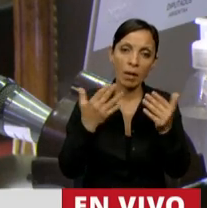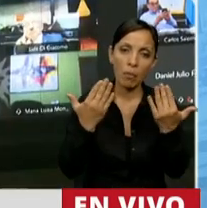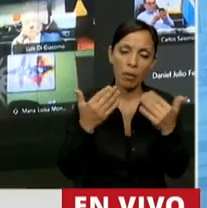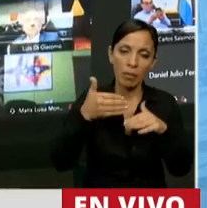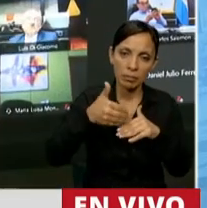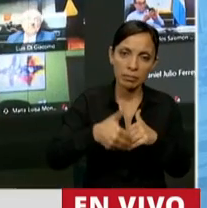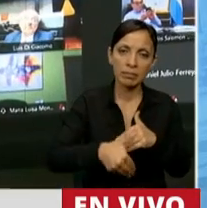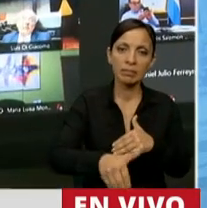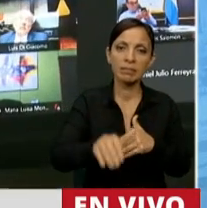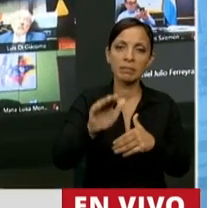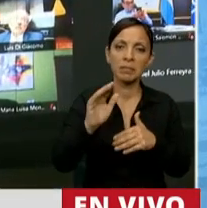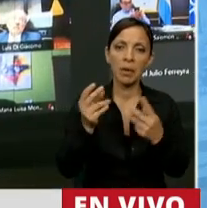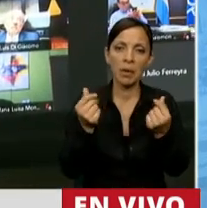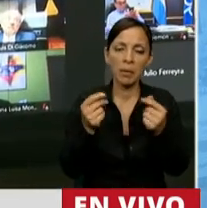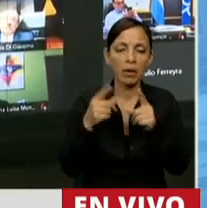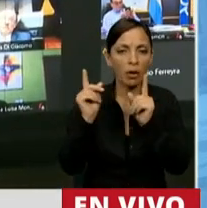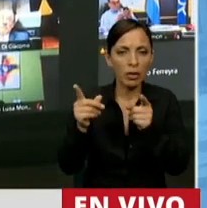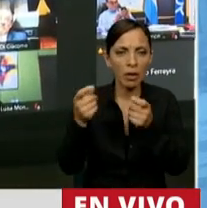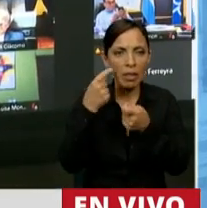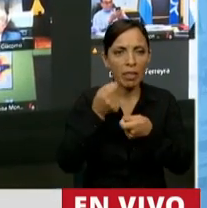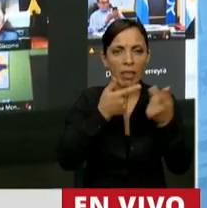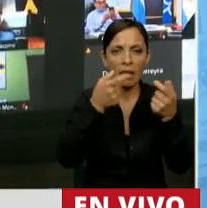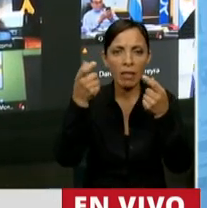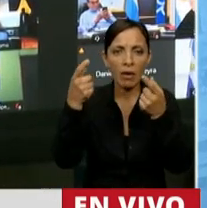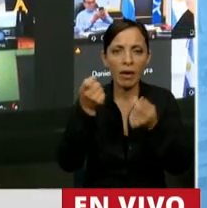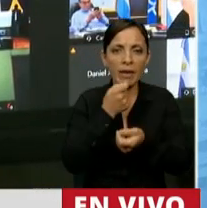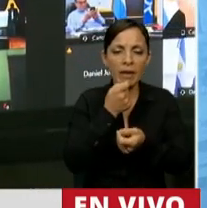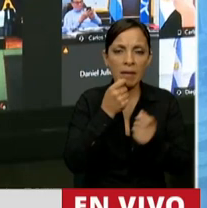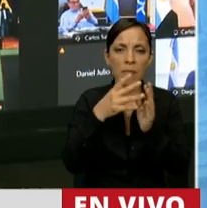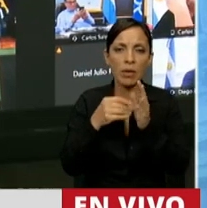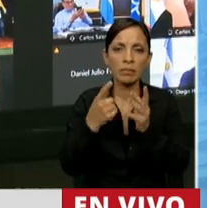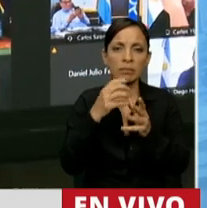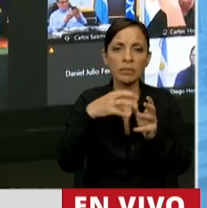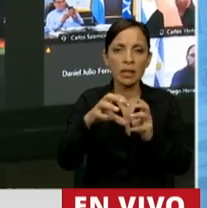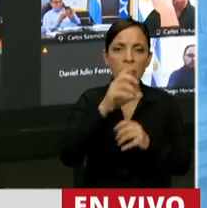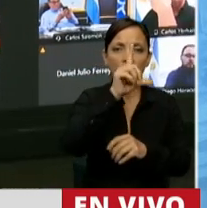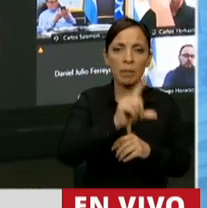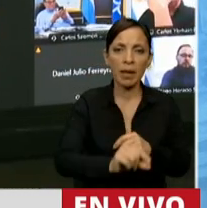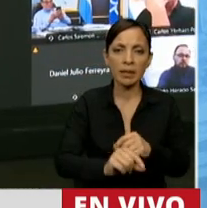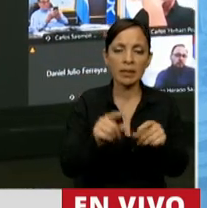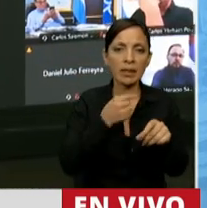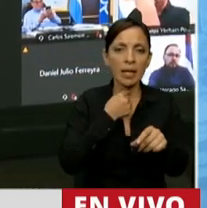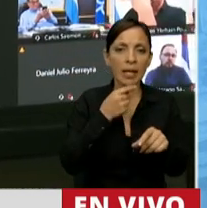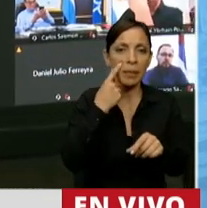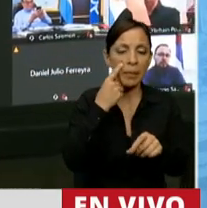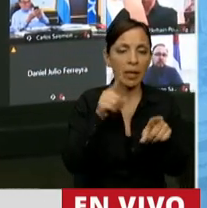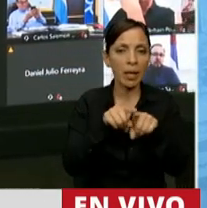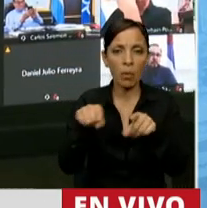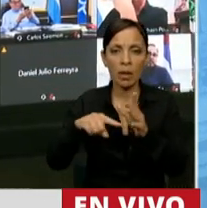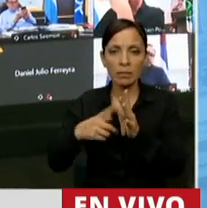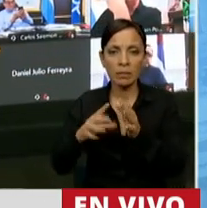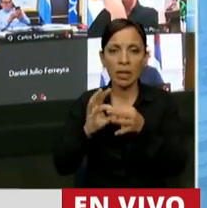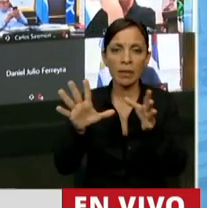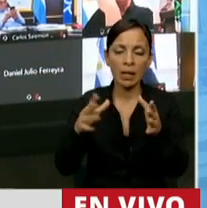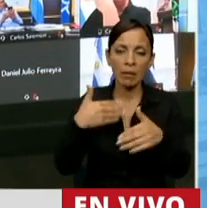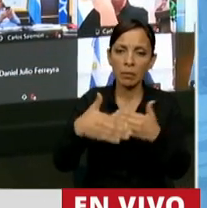en la medida de nuestros valores, seguir iluminando a una parte del país que quiere vivir como se vive acá, insisto, con libertad y